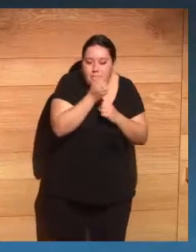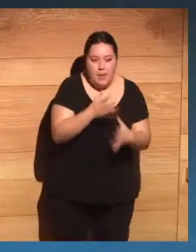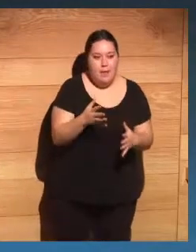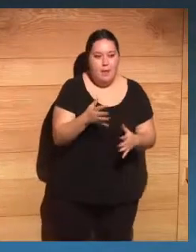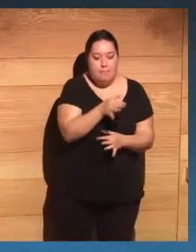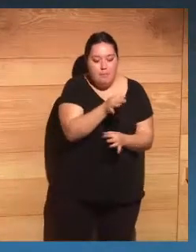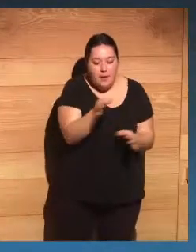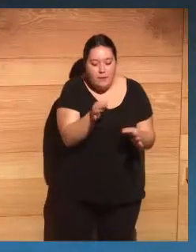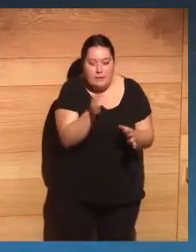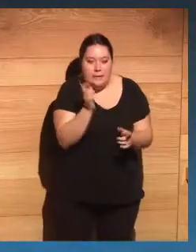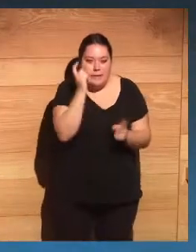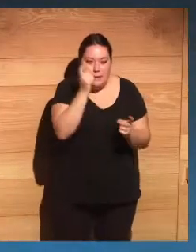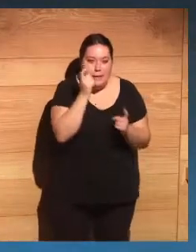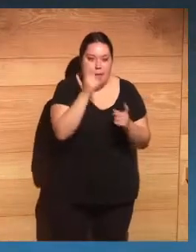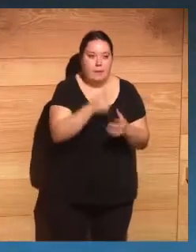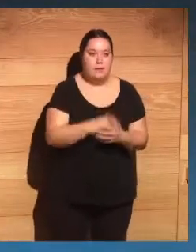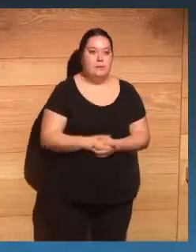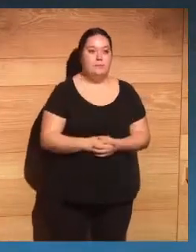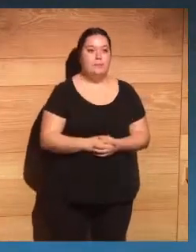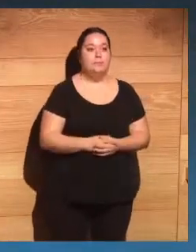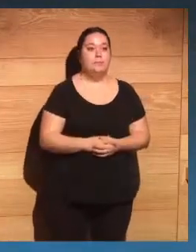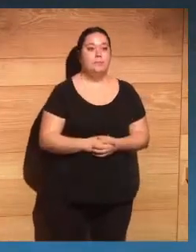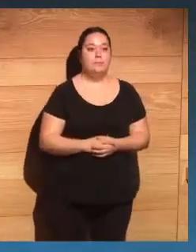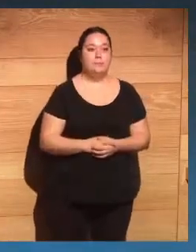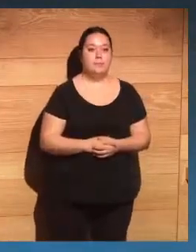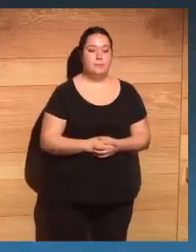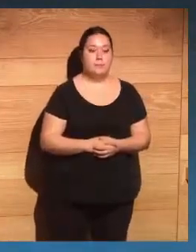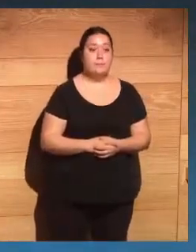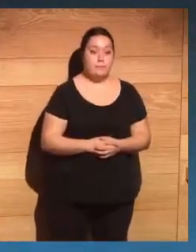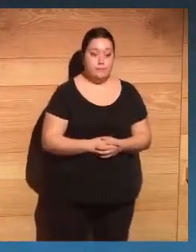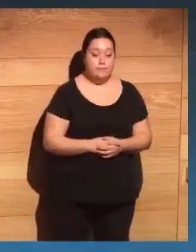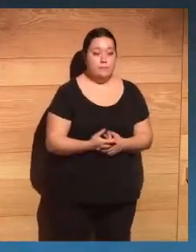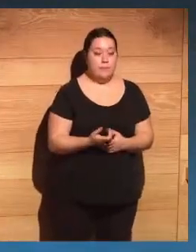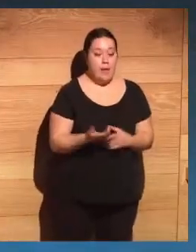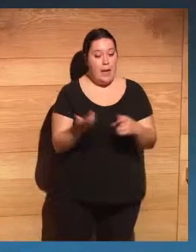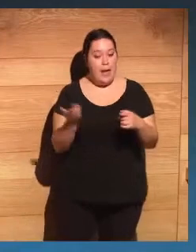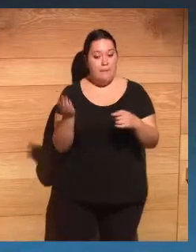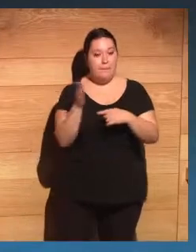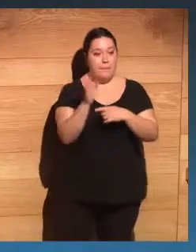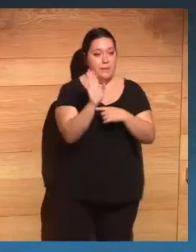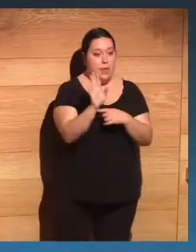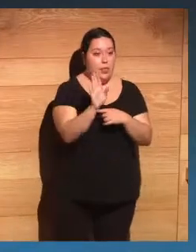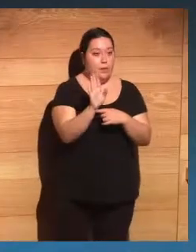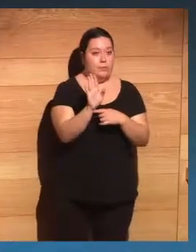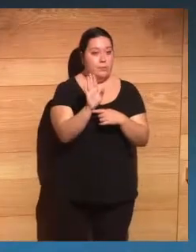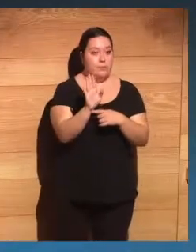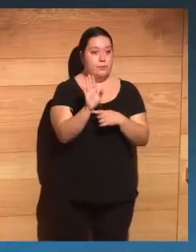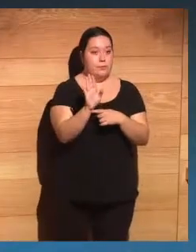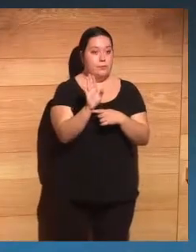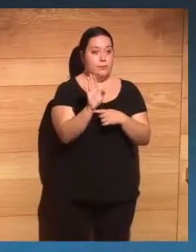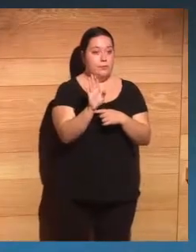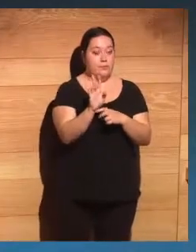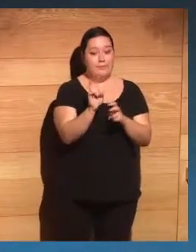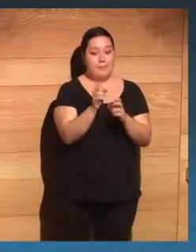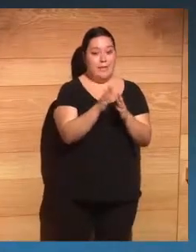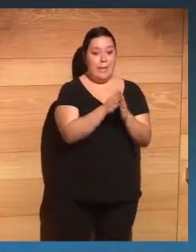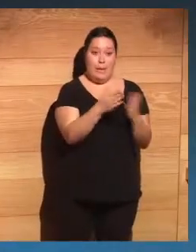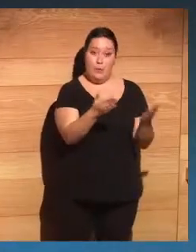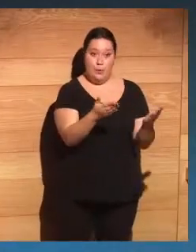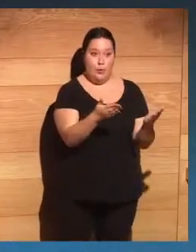a pesar de estos inconvenientes que tenemos. la presentación del libro,